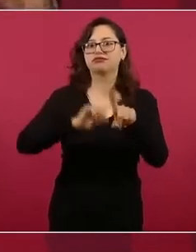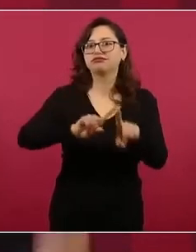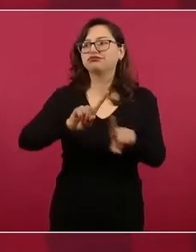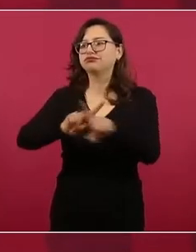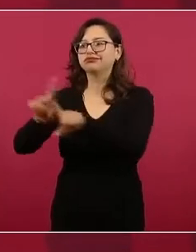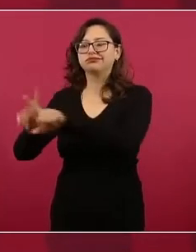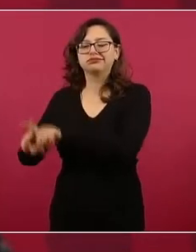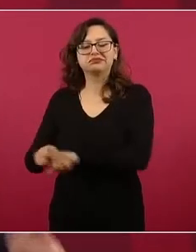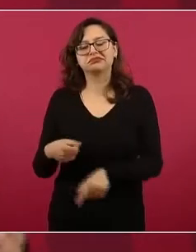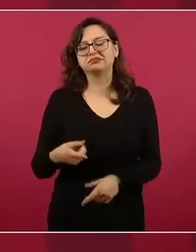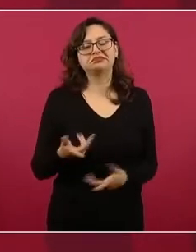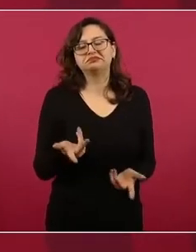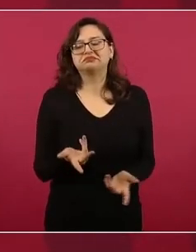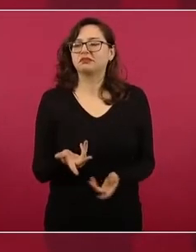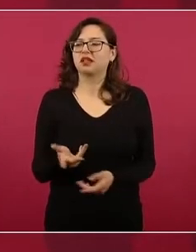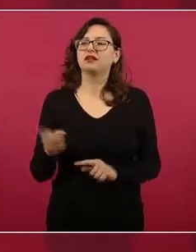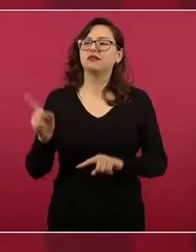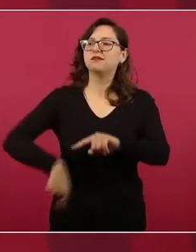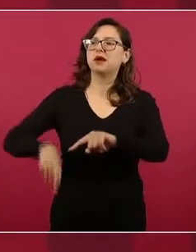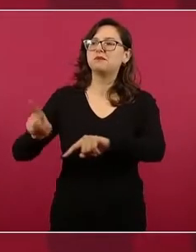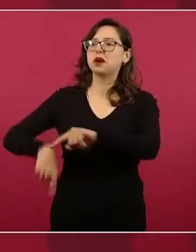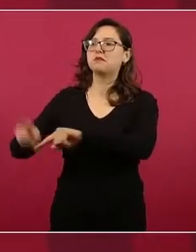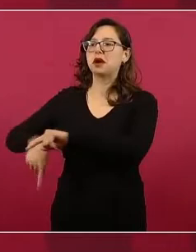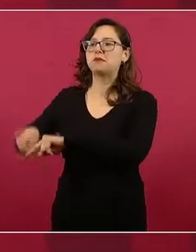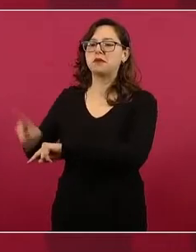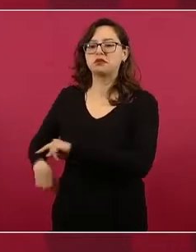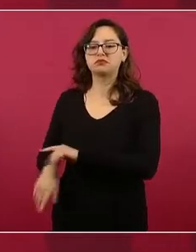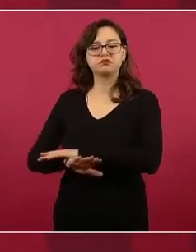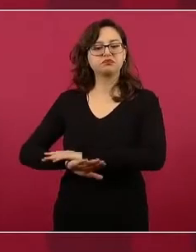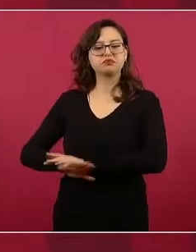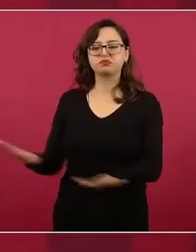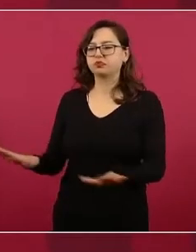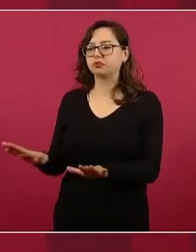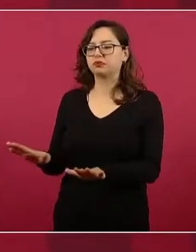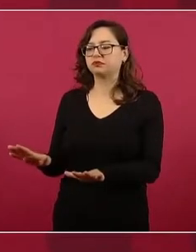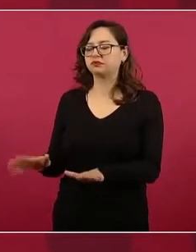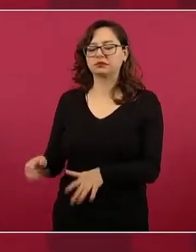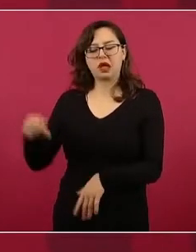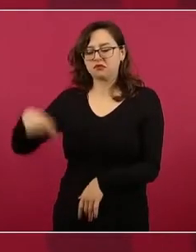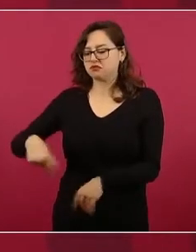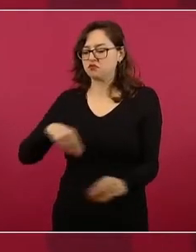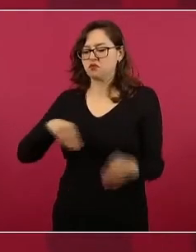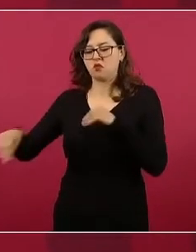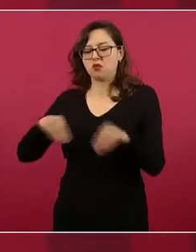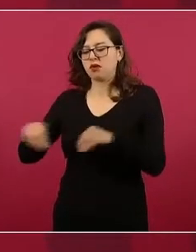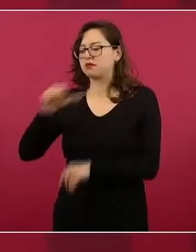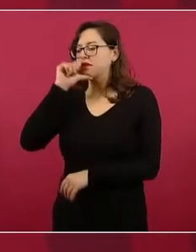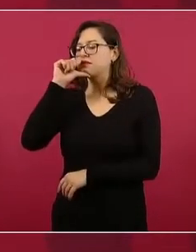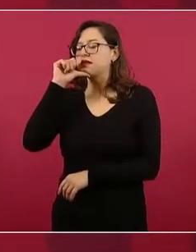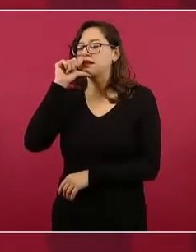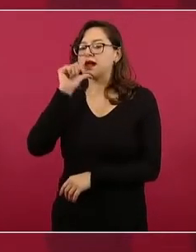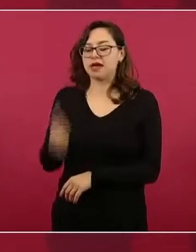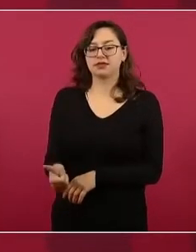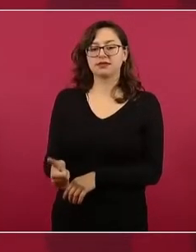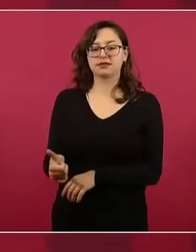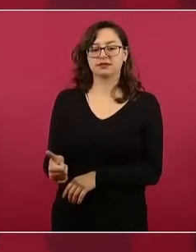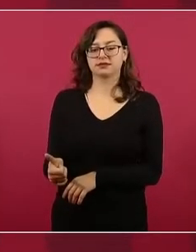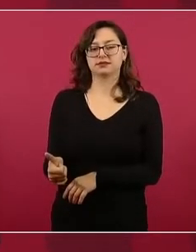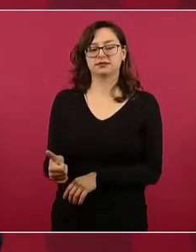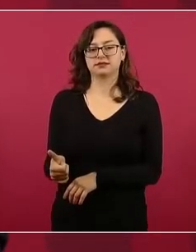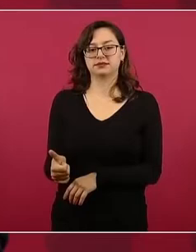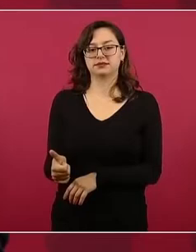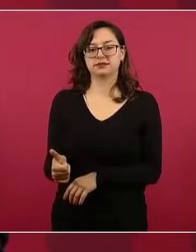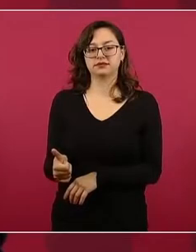acabaron. para no meternos en